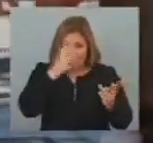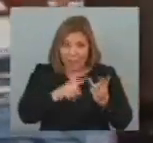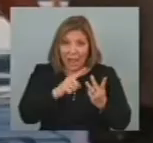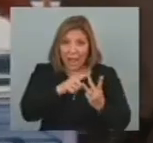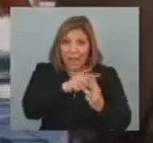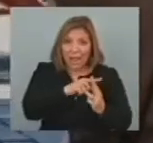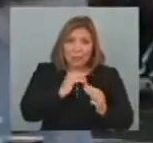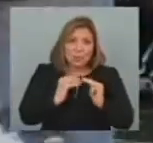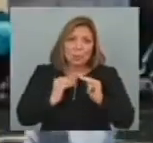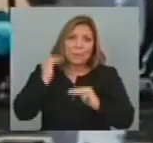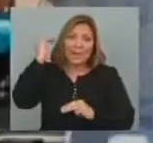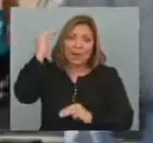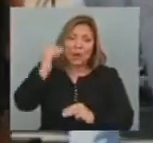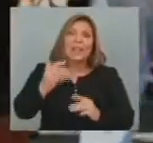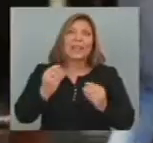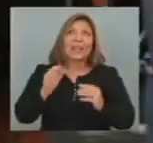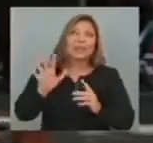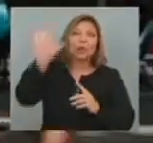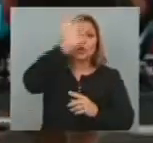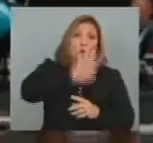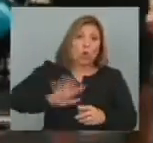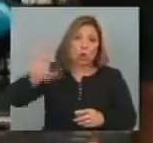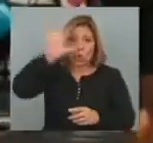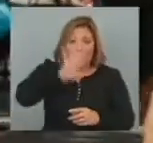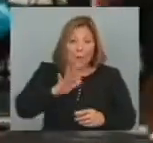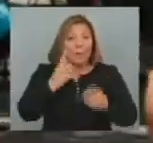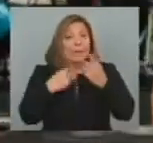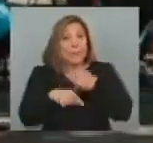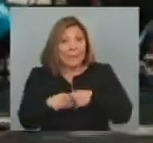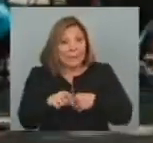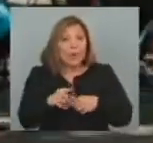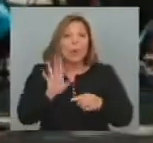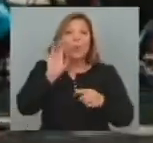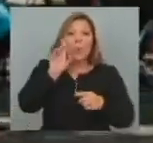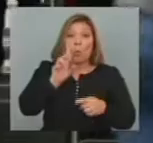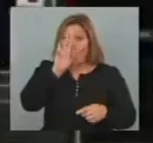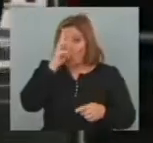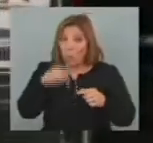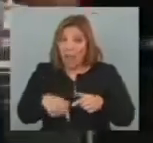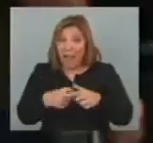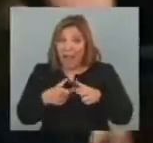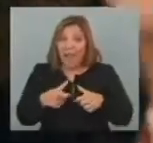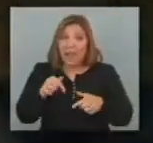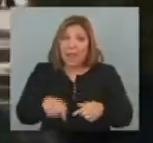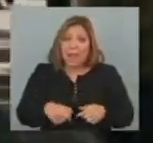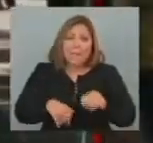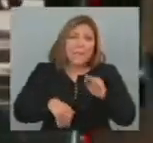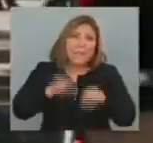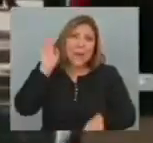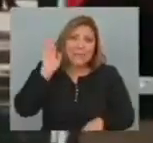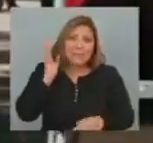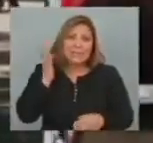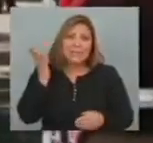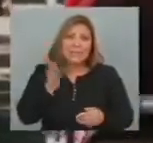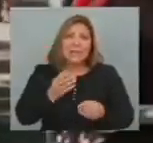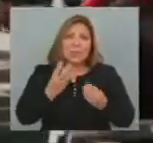Indicadores superiores Al del resto De la región Aunque con la salvedad Que en Uruguay Se presentan Los mayores índices De